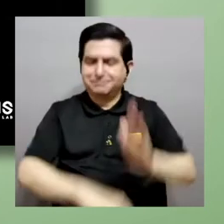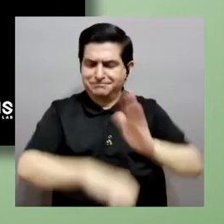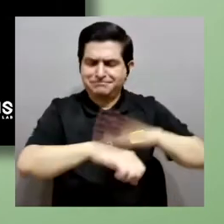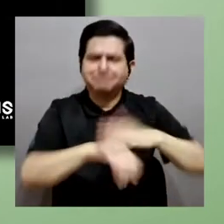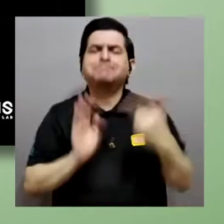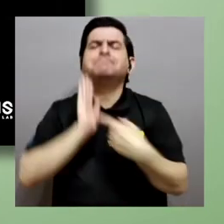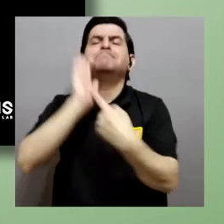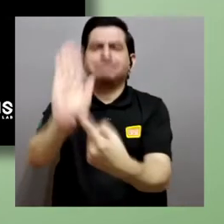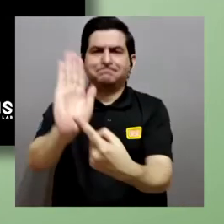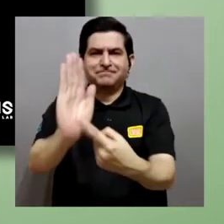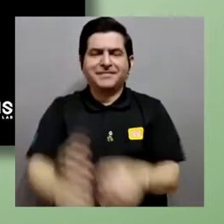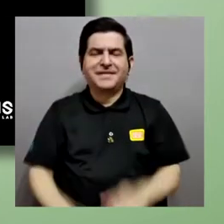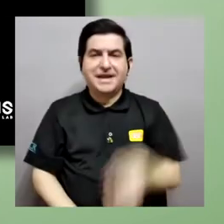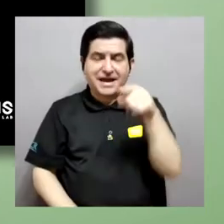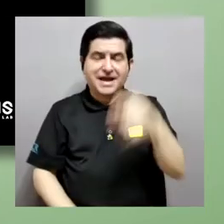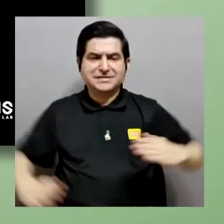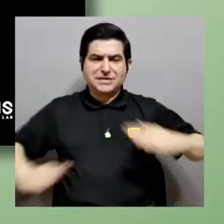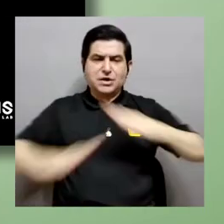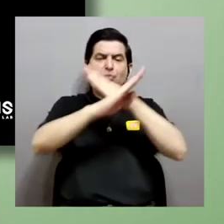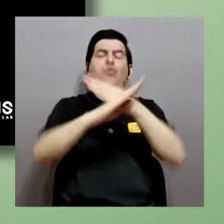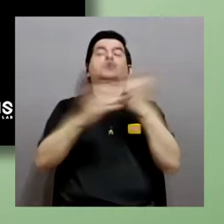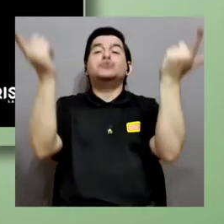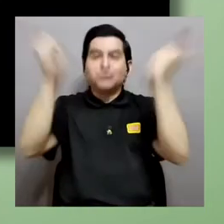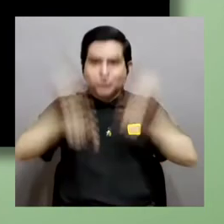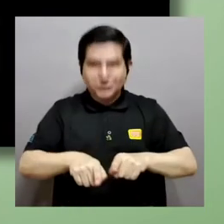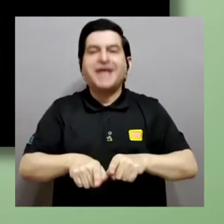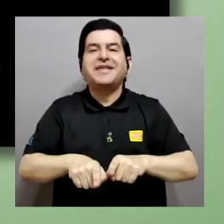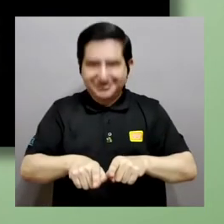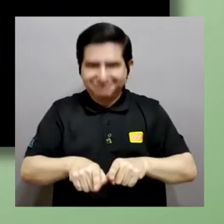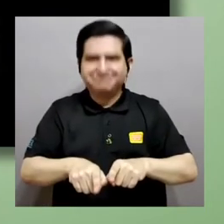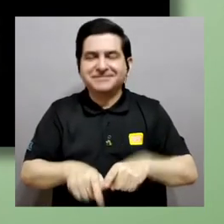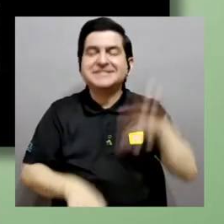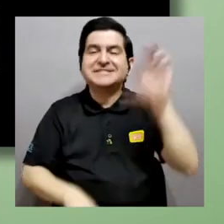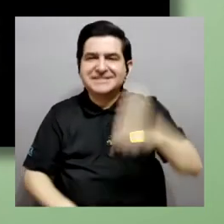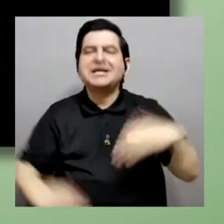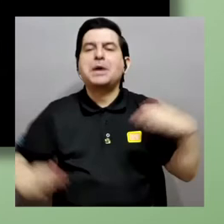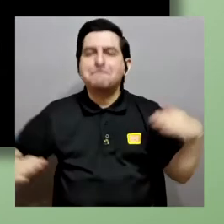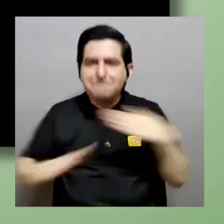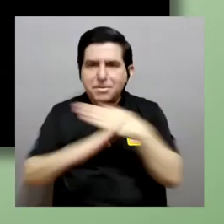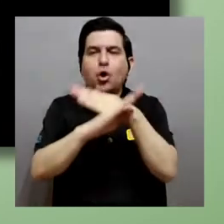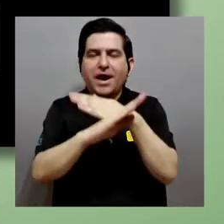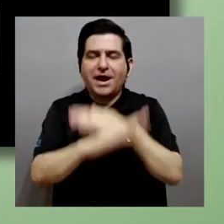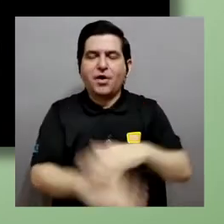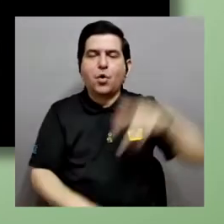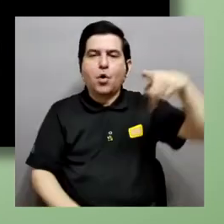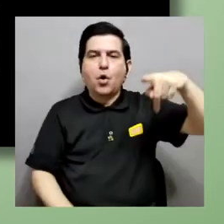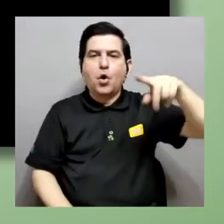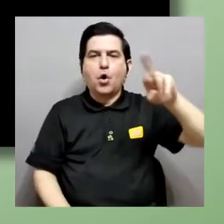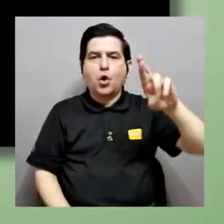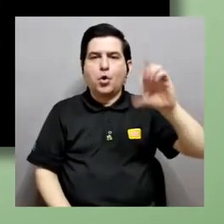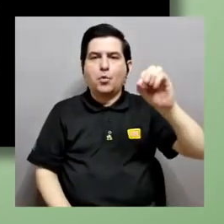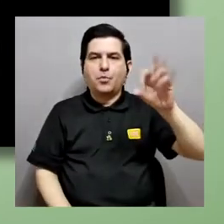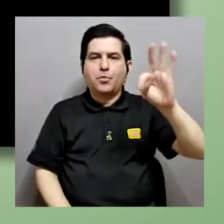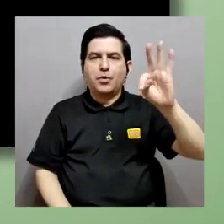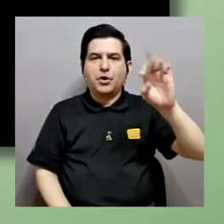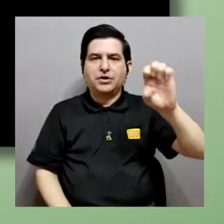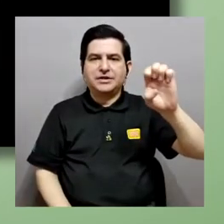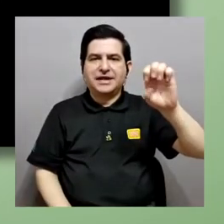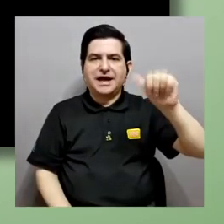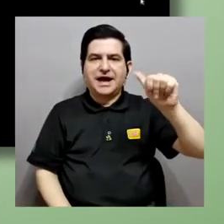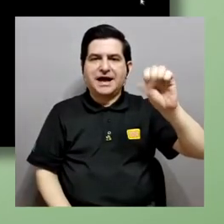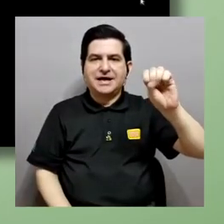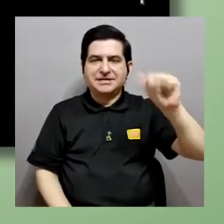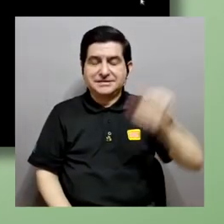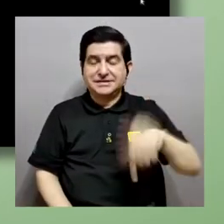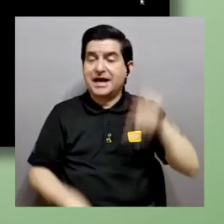inhibición sí se da, ¿verdad? Que justamente estamos bloqueando la proteasa y de esta manera el virus no puede replicarse. Esa la búsqueda que